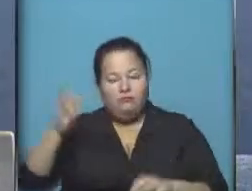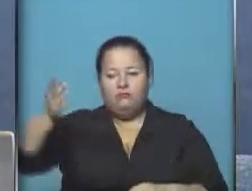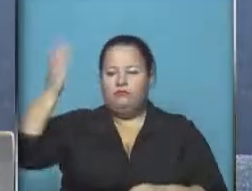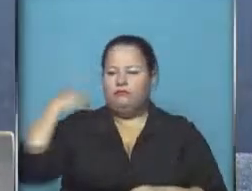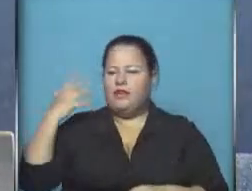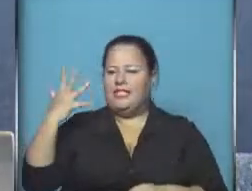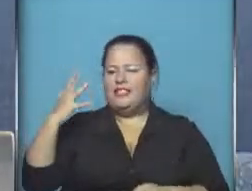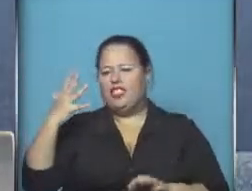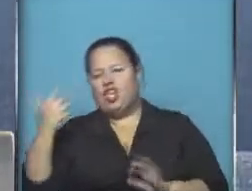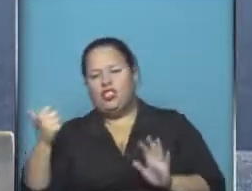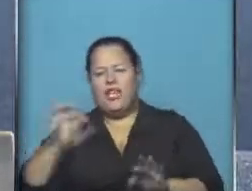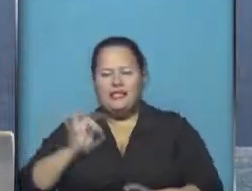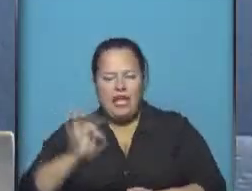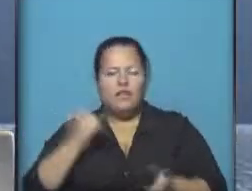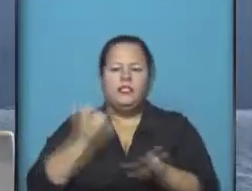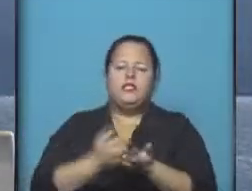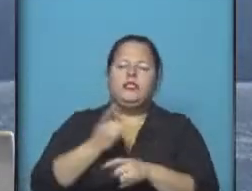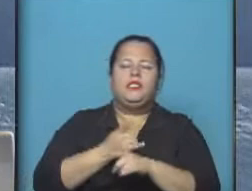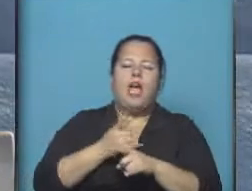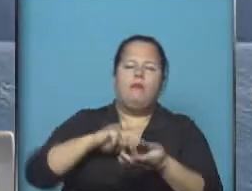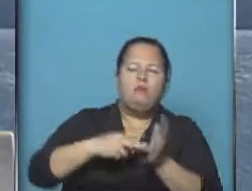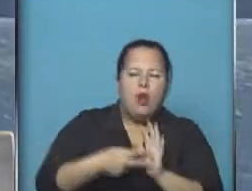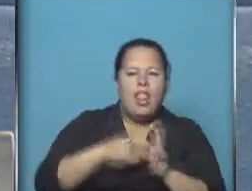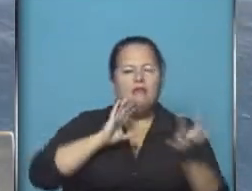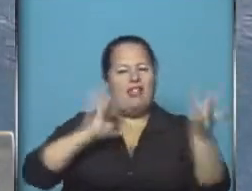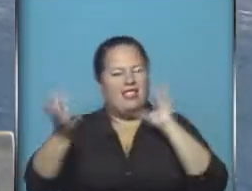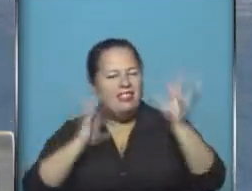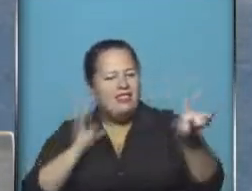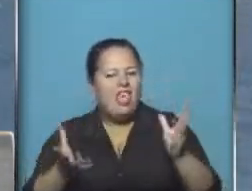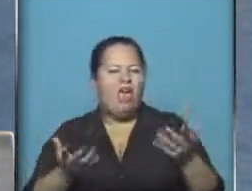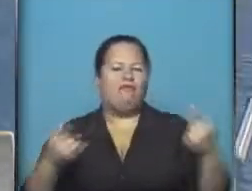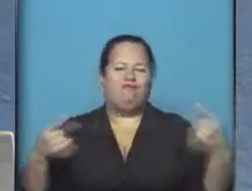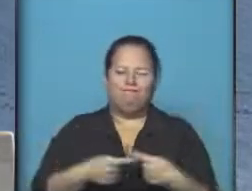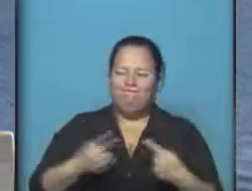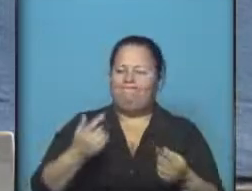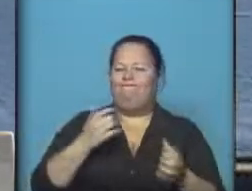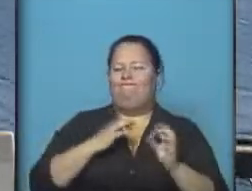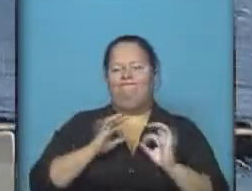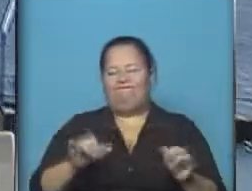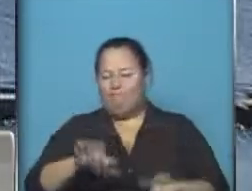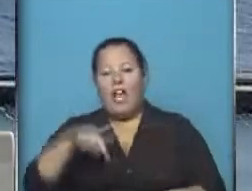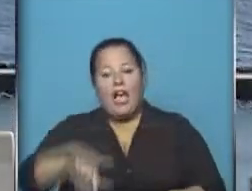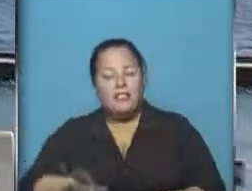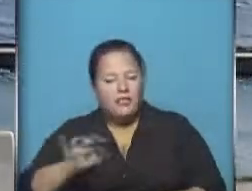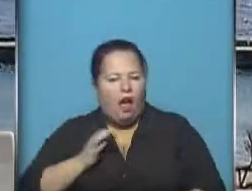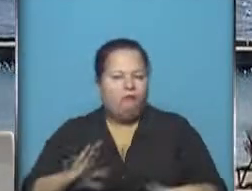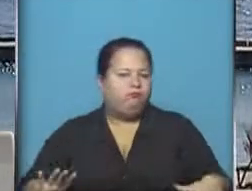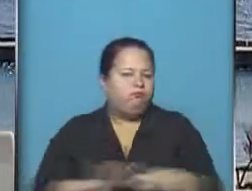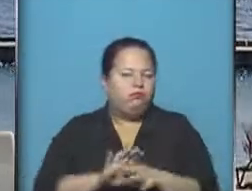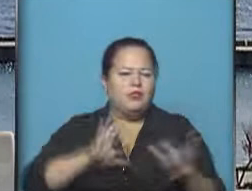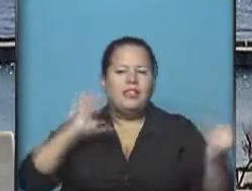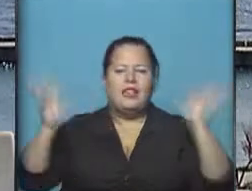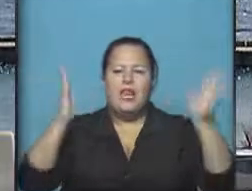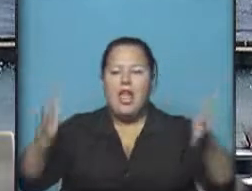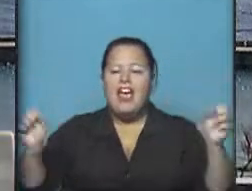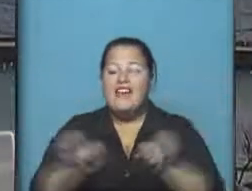5 o 6 años siempre tuvimos algunas cuestiones climatológicas que no nos favorecieron y este año se presenta una temporada